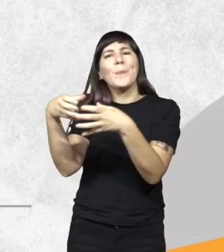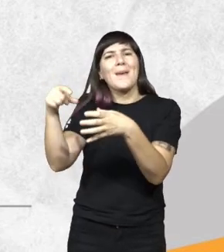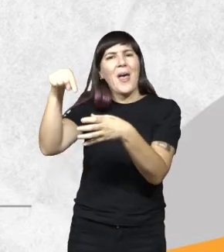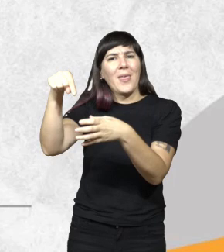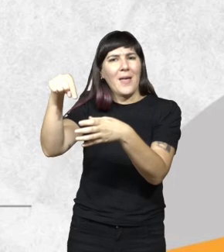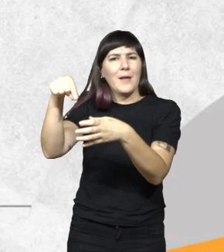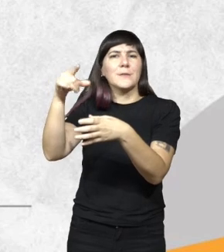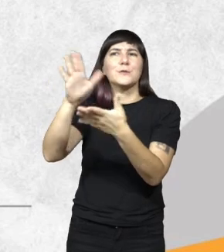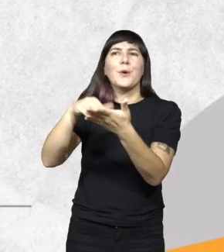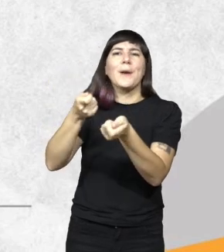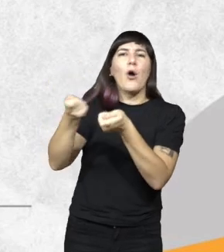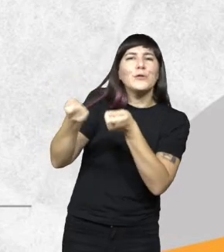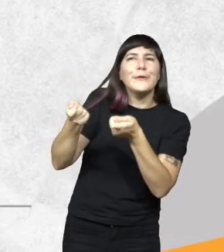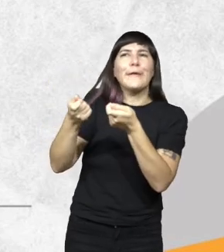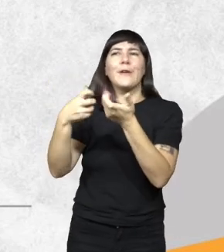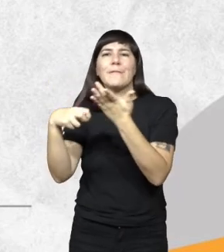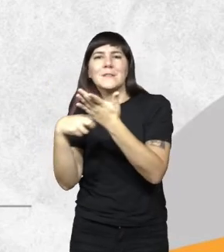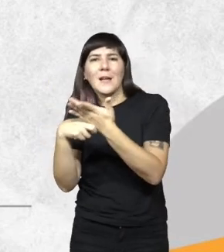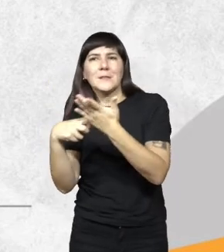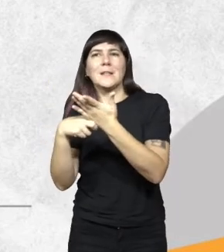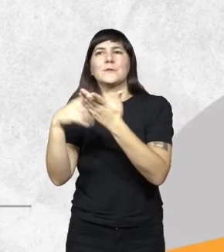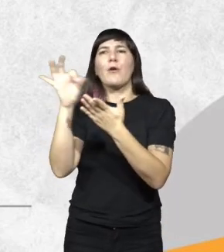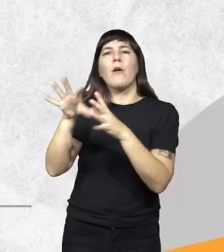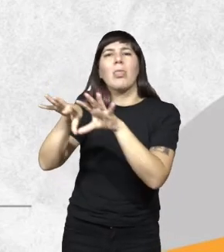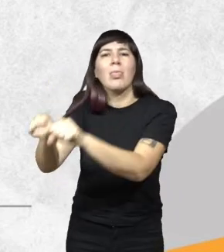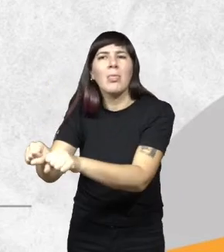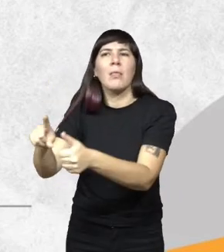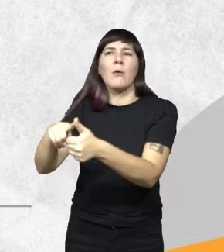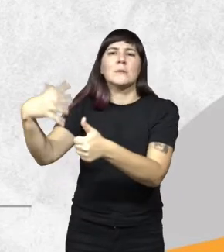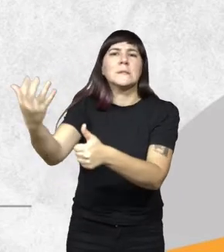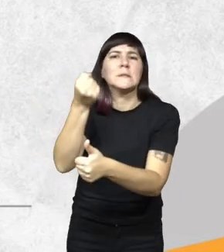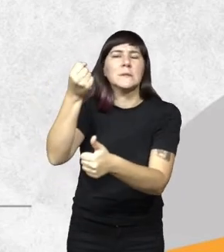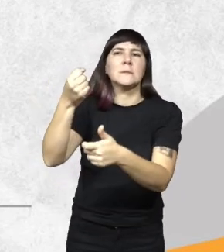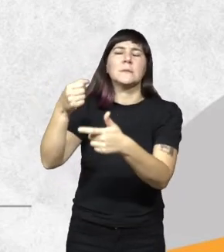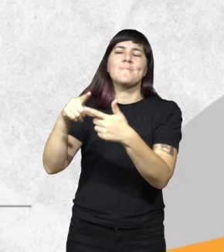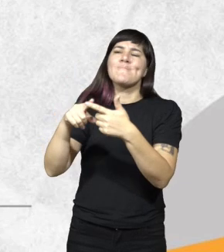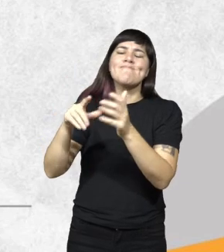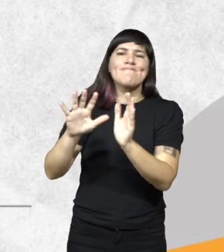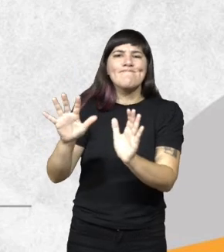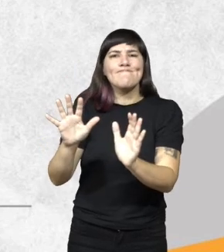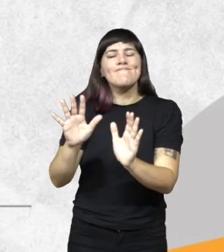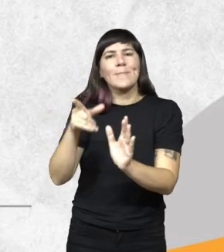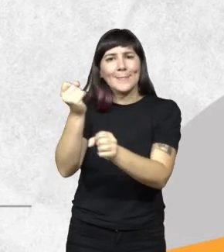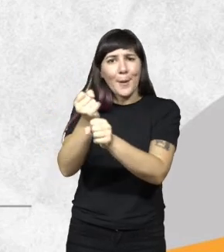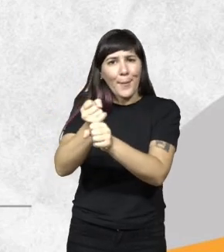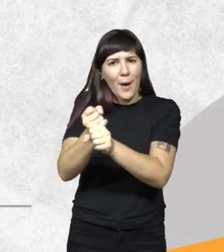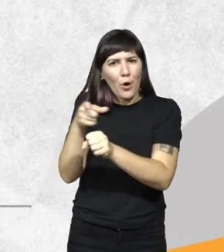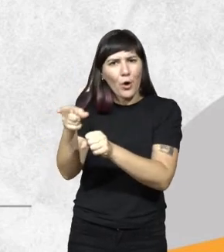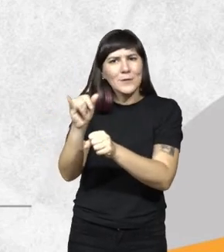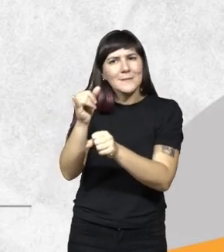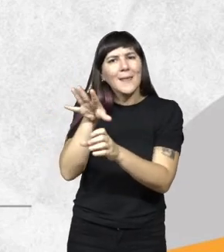a los controles a la fiscalización al decomiso al secuestro que era necesario ese trabajo de